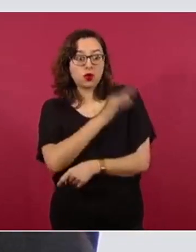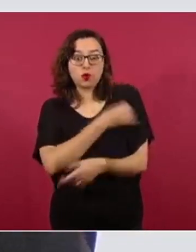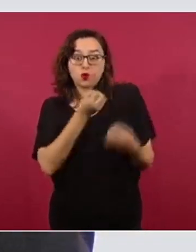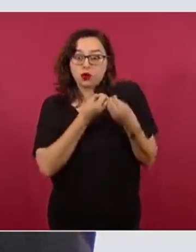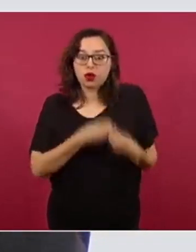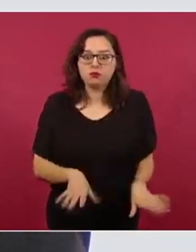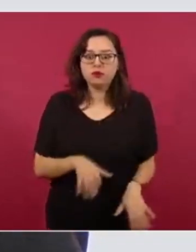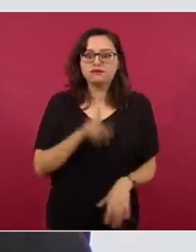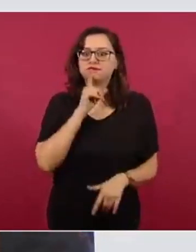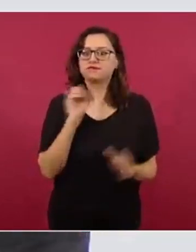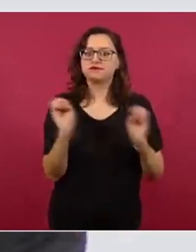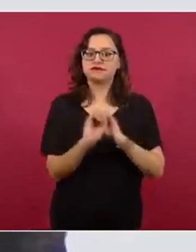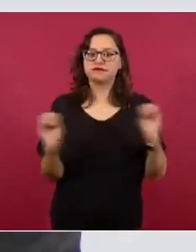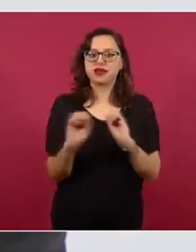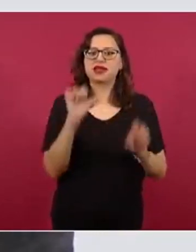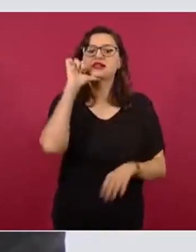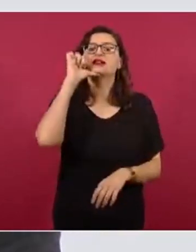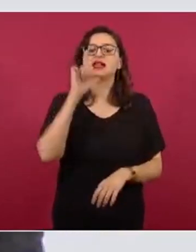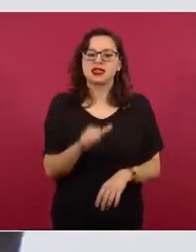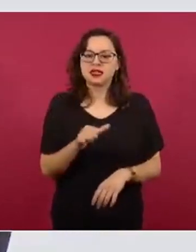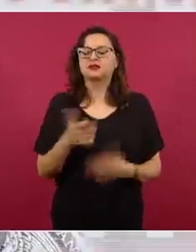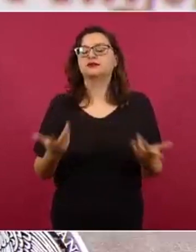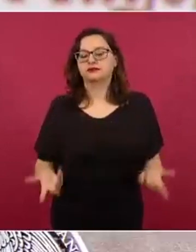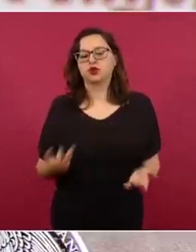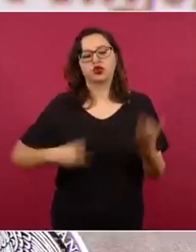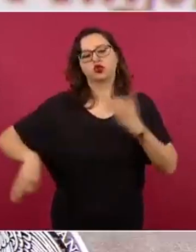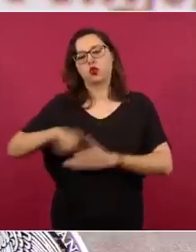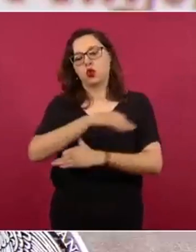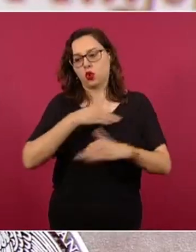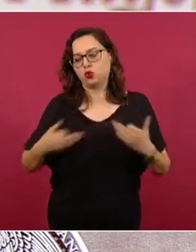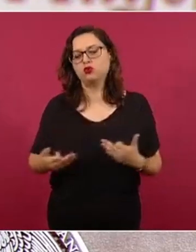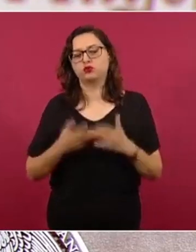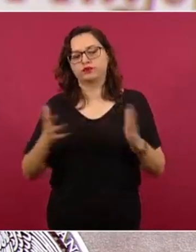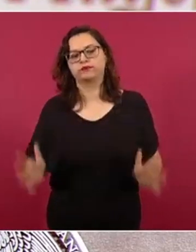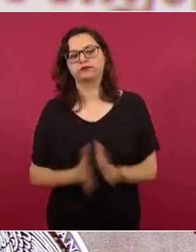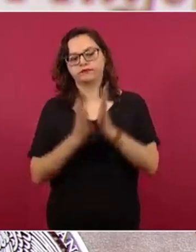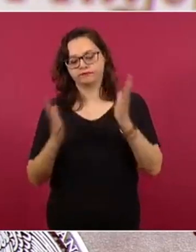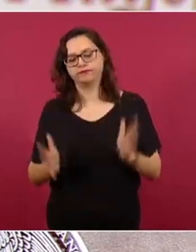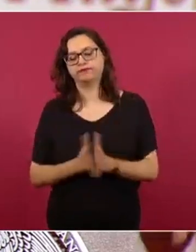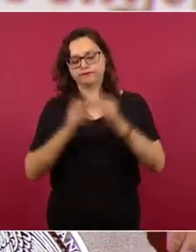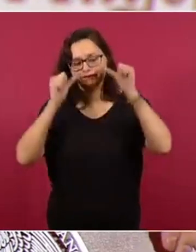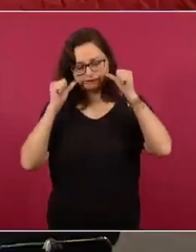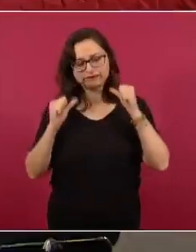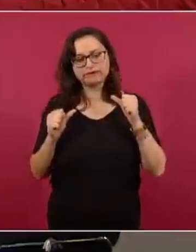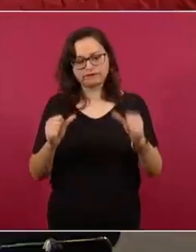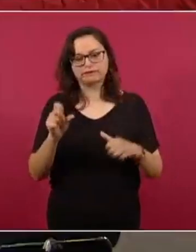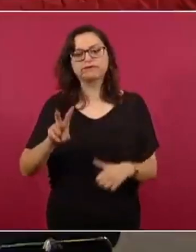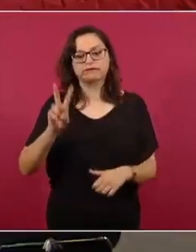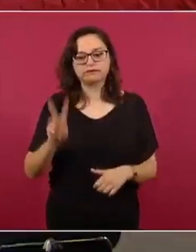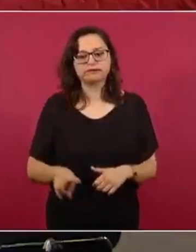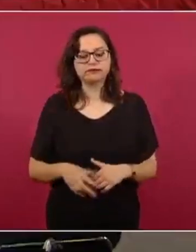utilizadas precisamente porque hubo este ánimo de colaboración y esta gran dedicación de todas las personas involucradas.